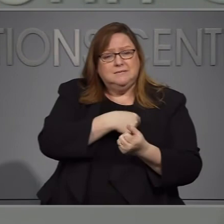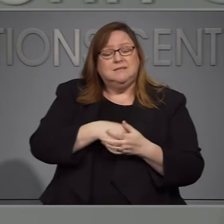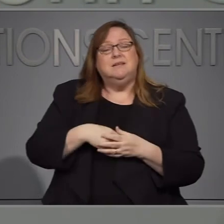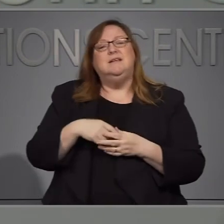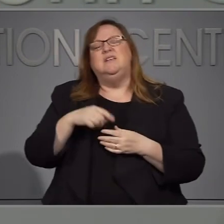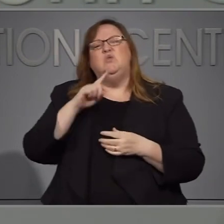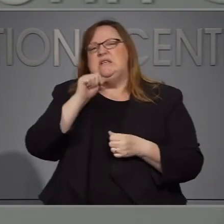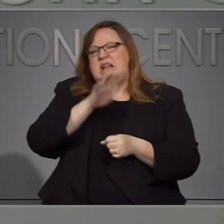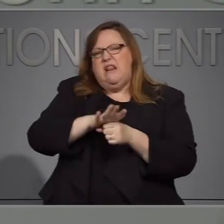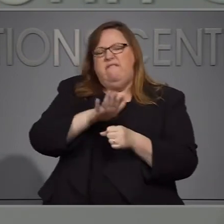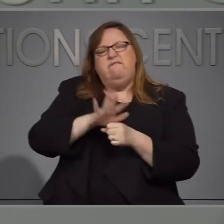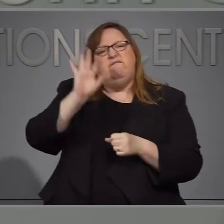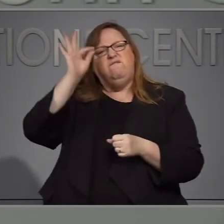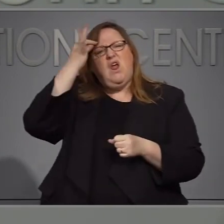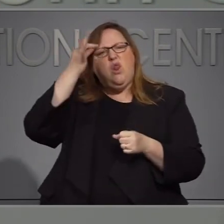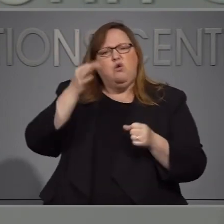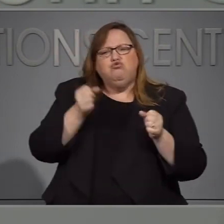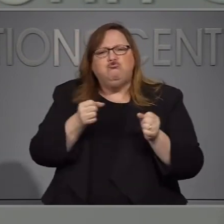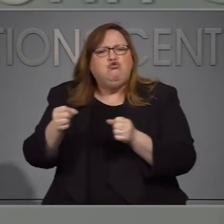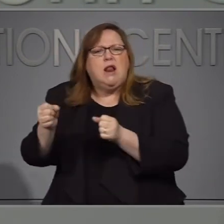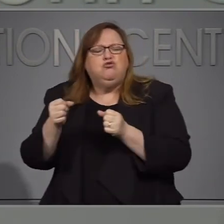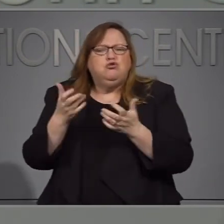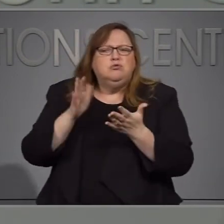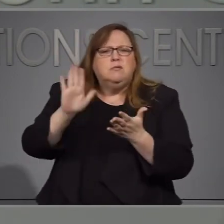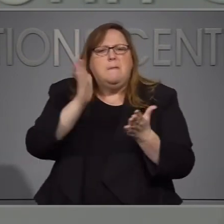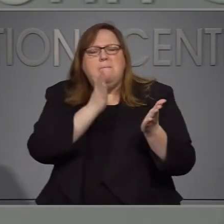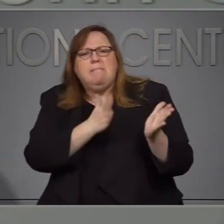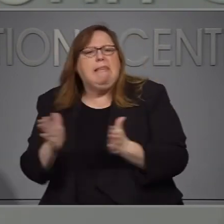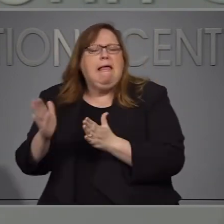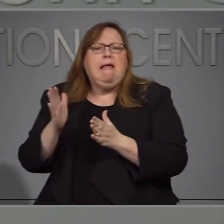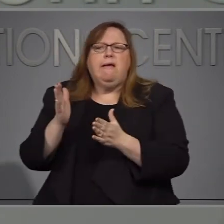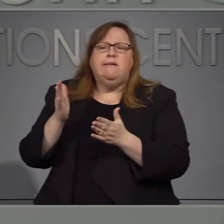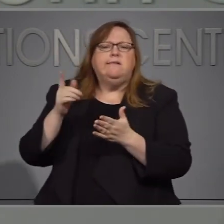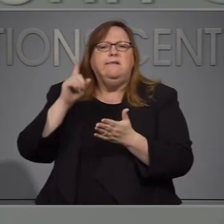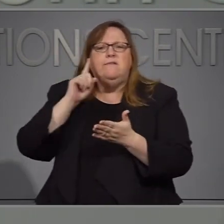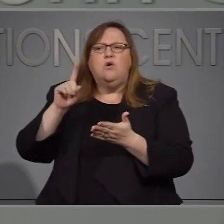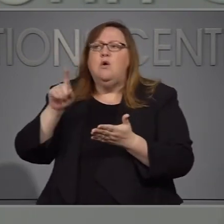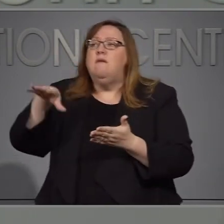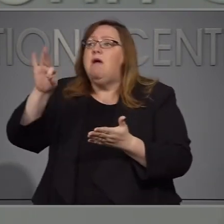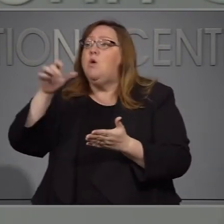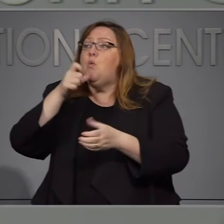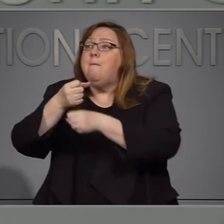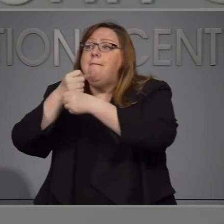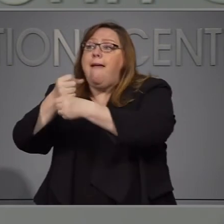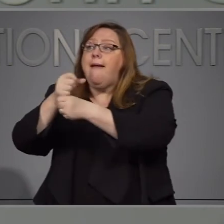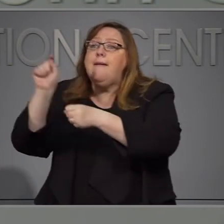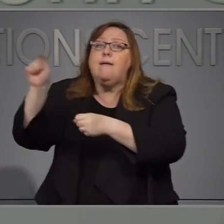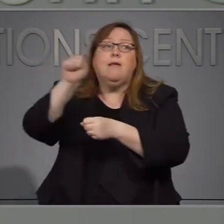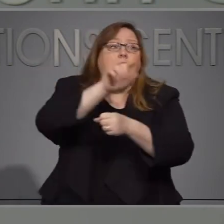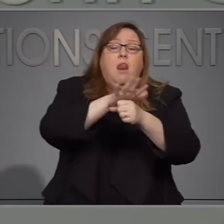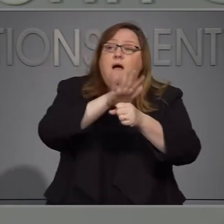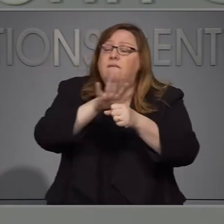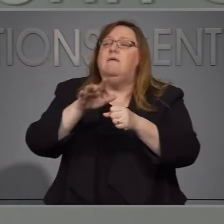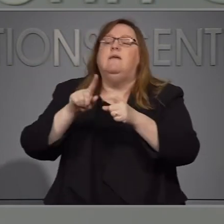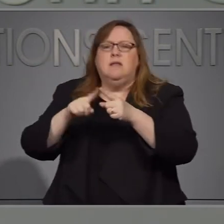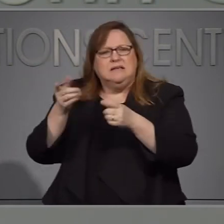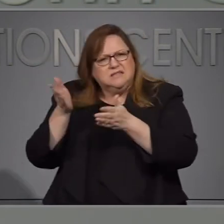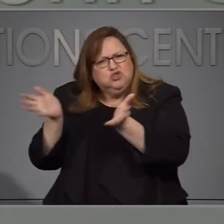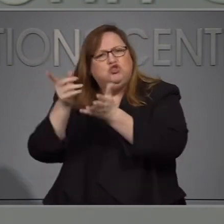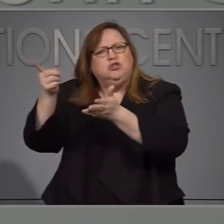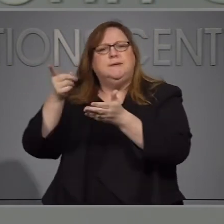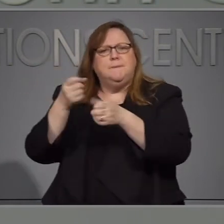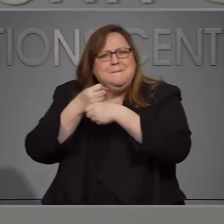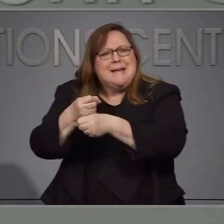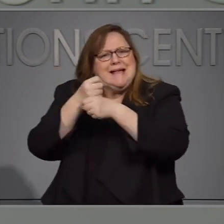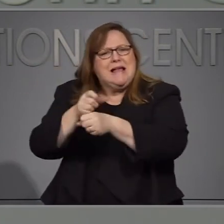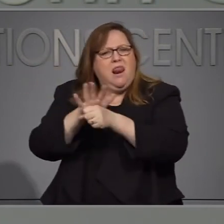de una estrategia federal para poder tener una cadena de suministro y seguimos presionando en la en la